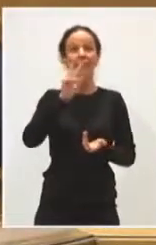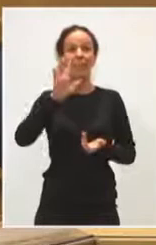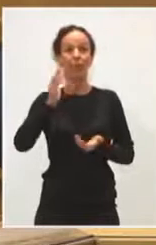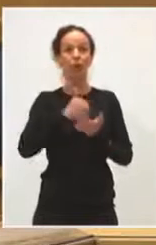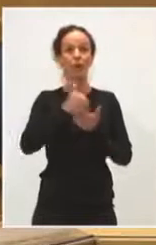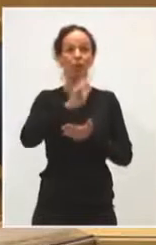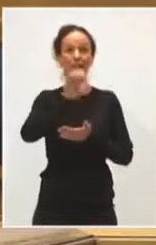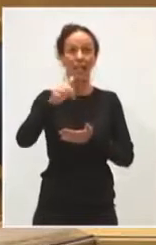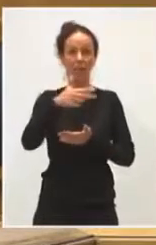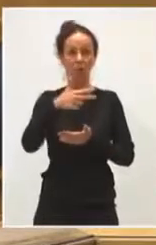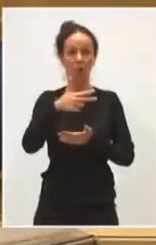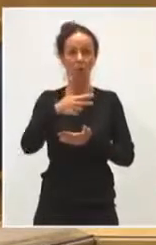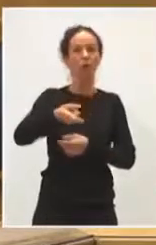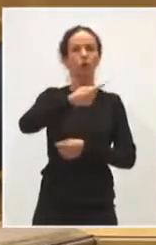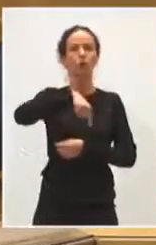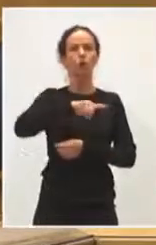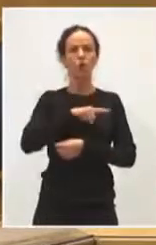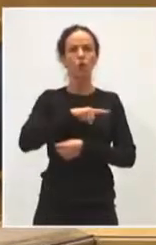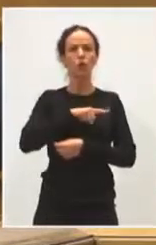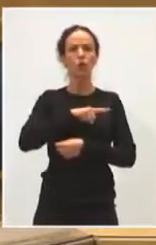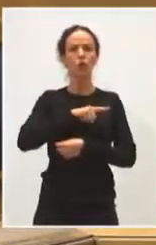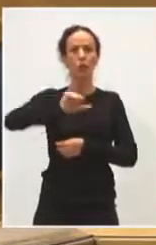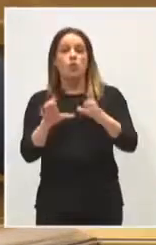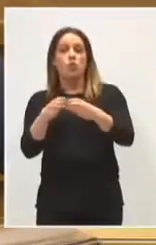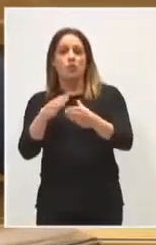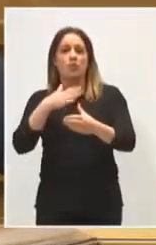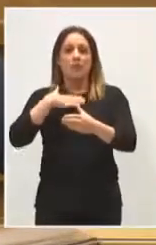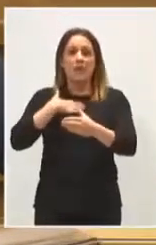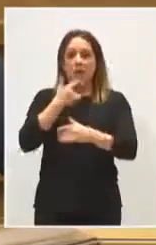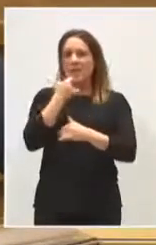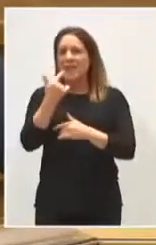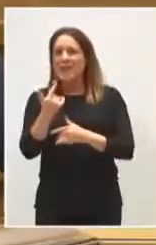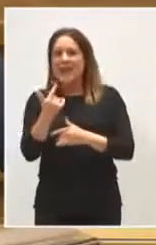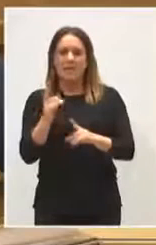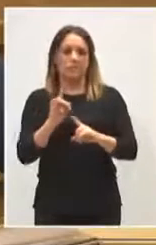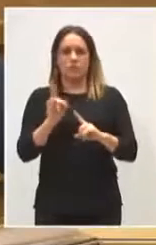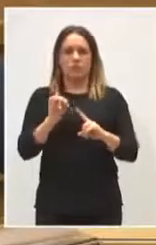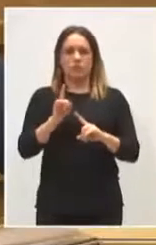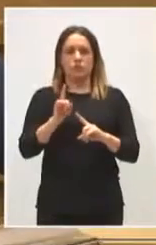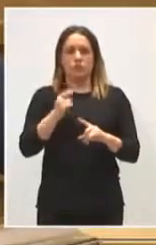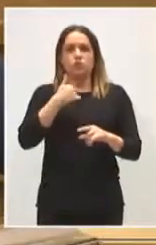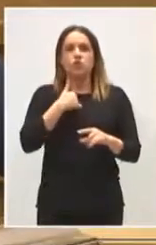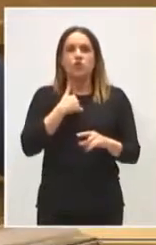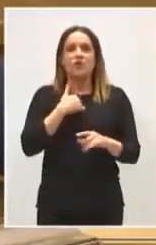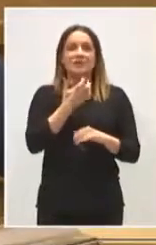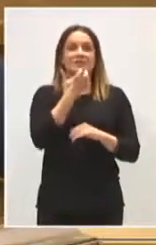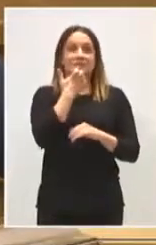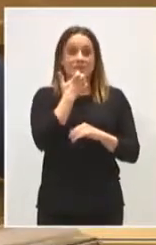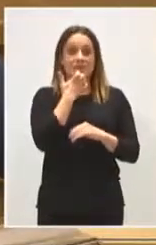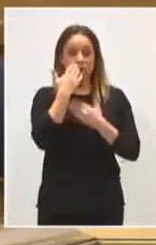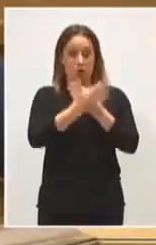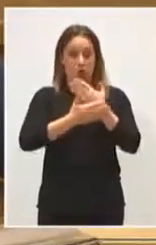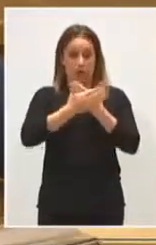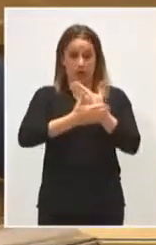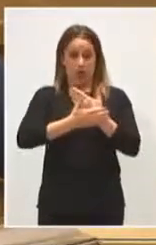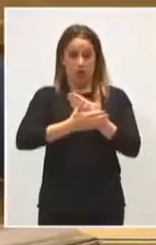y lo vamos a aprobar además en las próximas semanas. No me va a temblar para nada la mano si el gobierno de esta